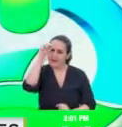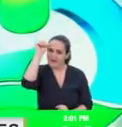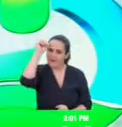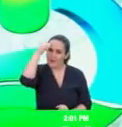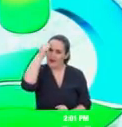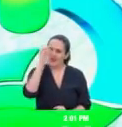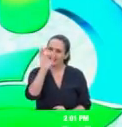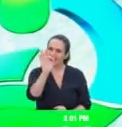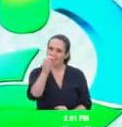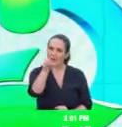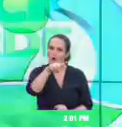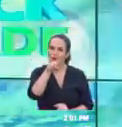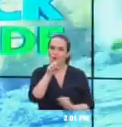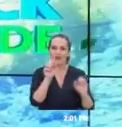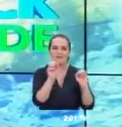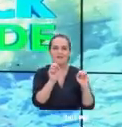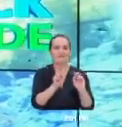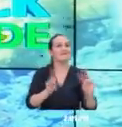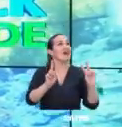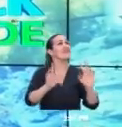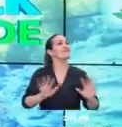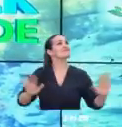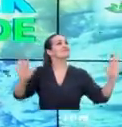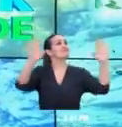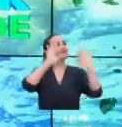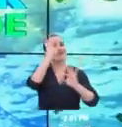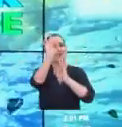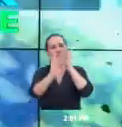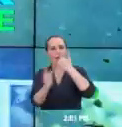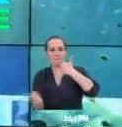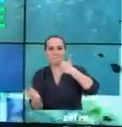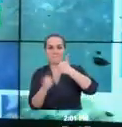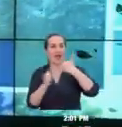siempre clic verde a las noticias ambientales. Hasta pronto.